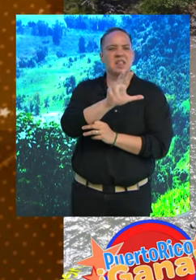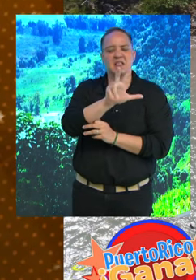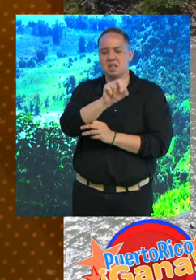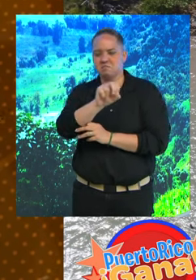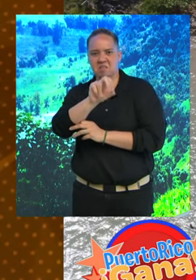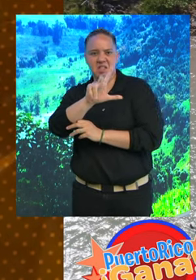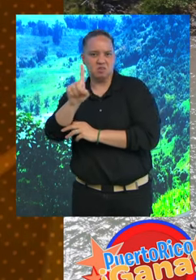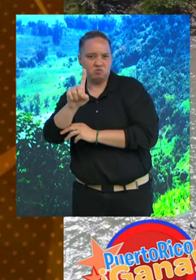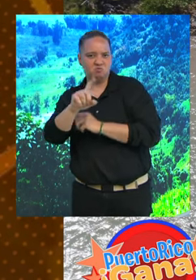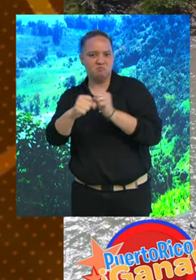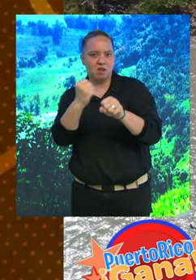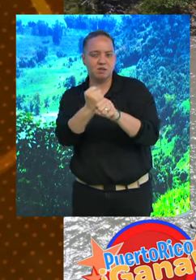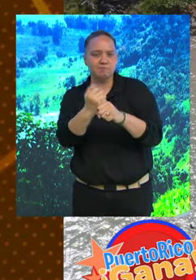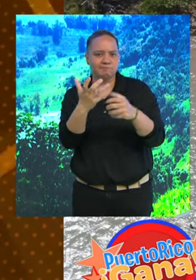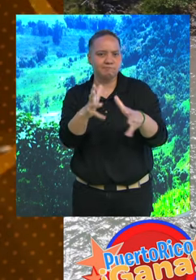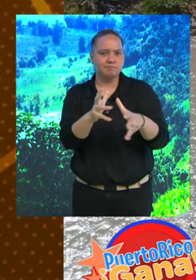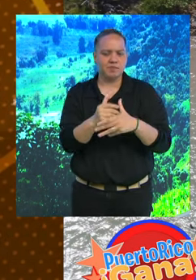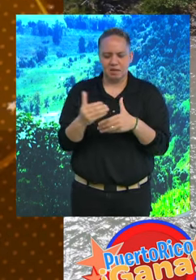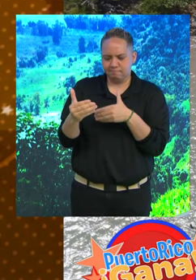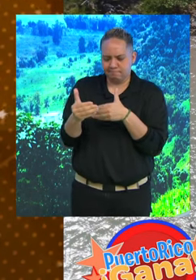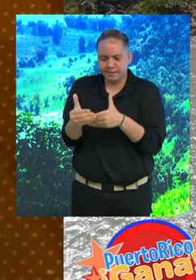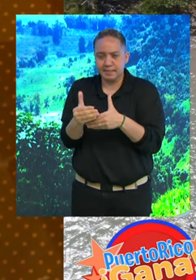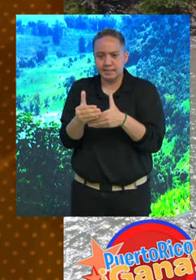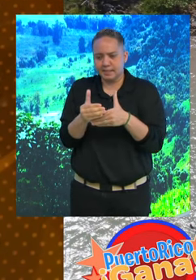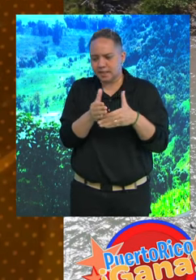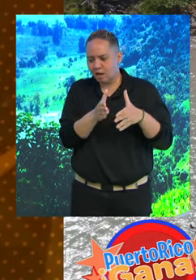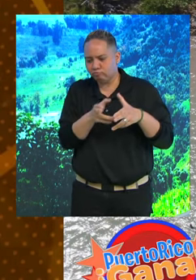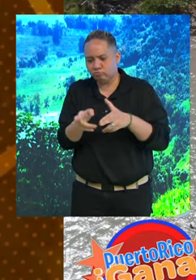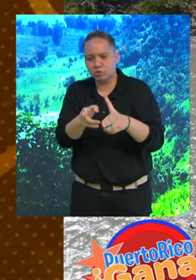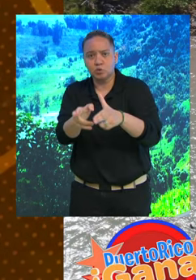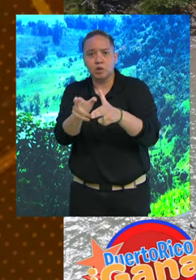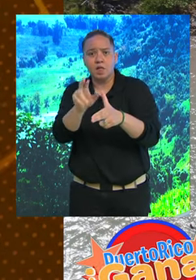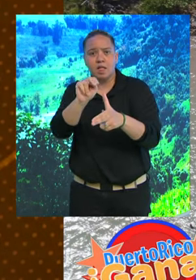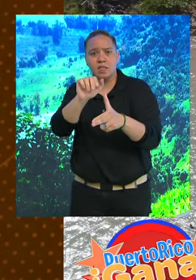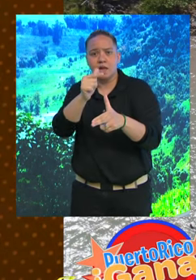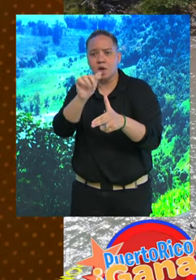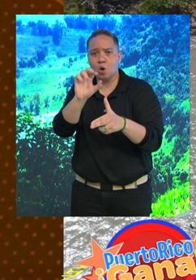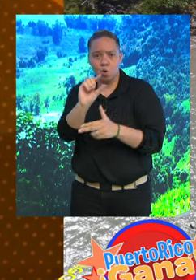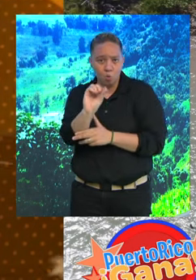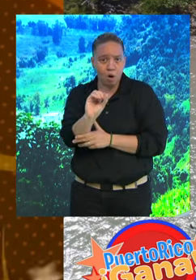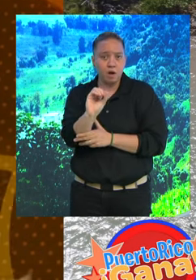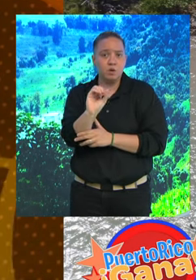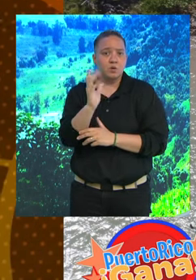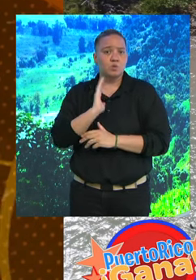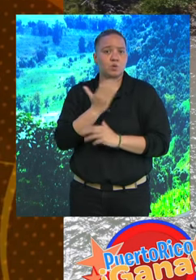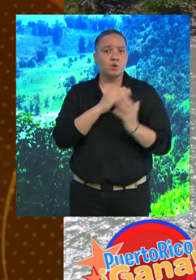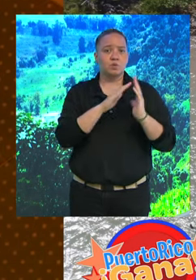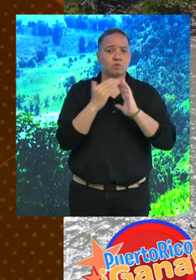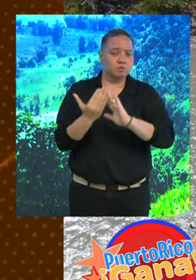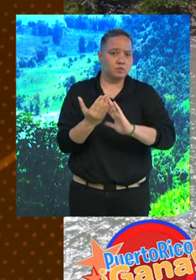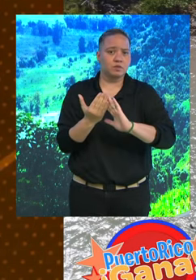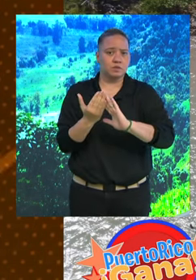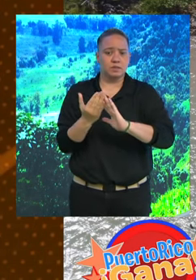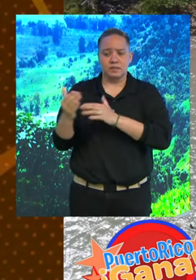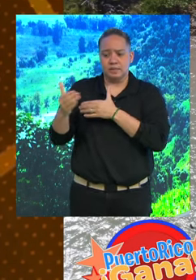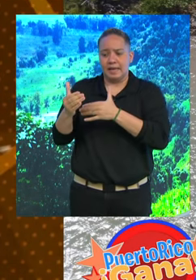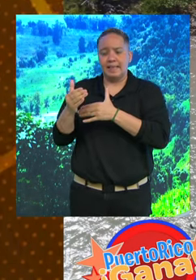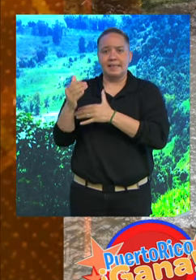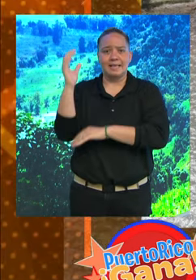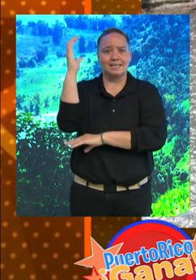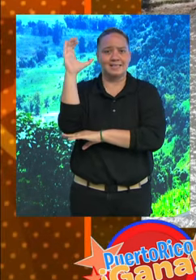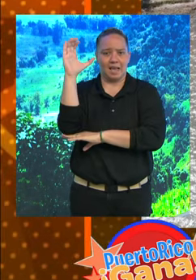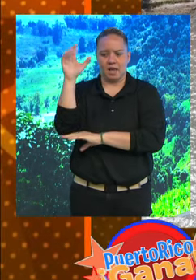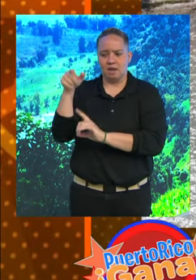años. Cercano a este lugar es la desembocadura del río de Aguao de nuestro pueblo, que nace como tal en el pueblo vecino de Ceiba.